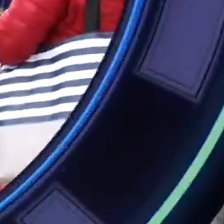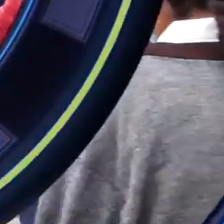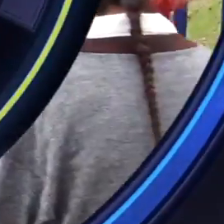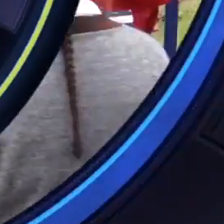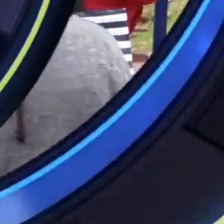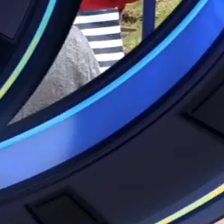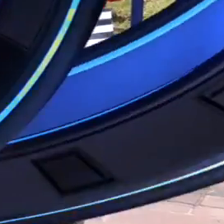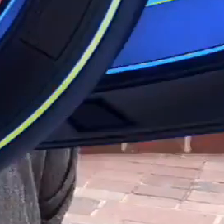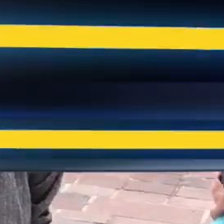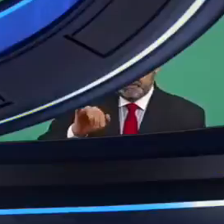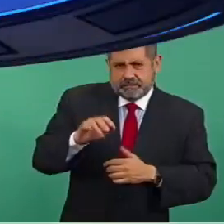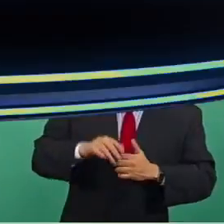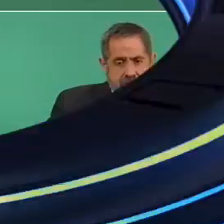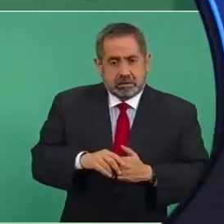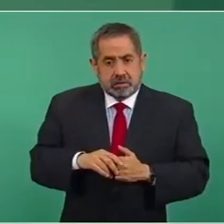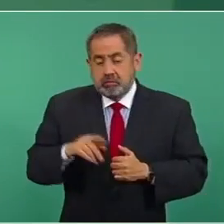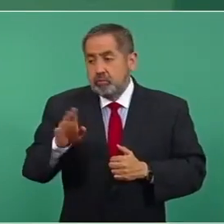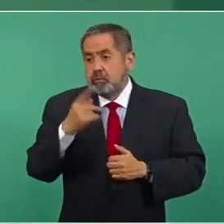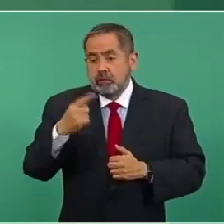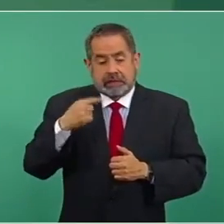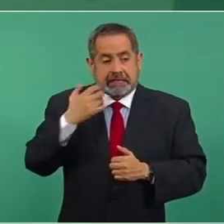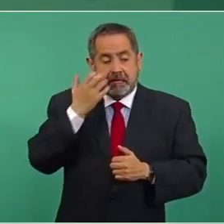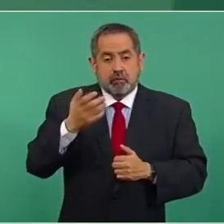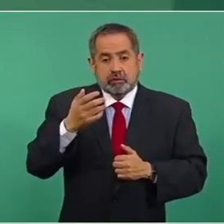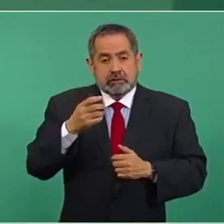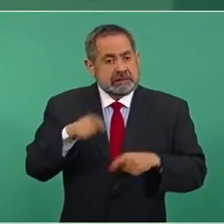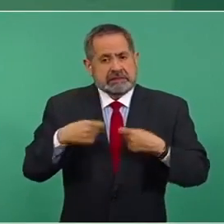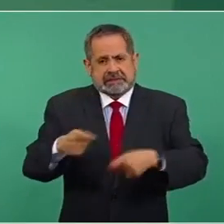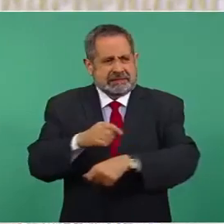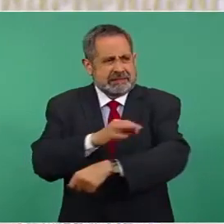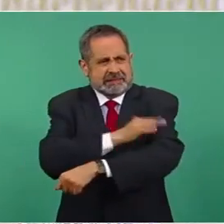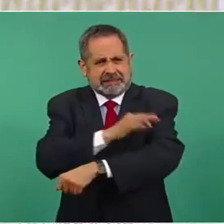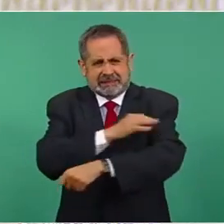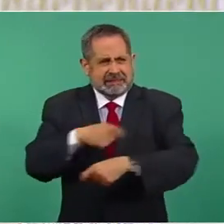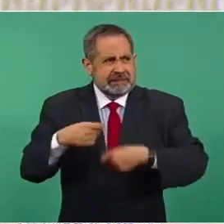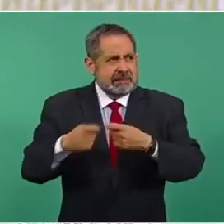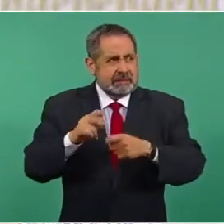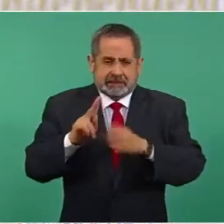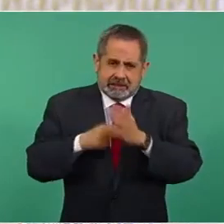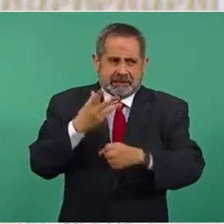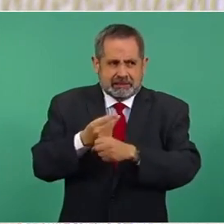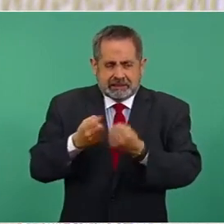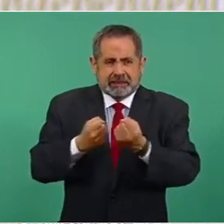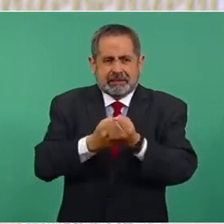vacunados al día. Queremos aplicar las dosis de refuerzo,